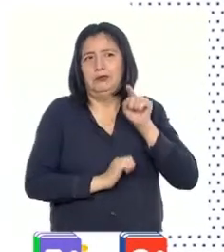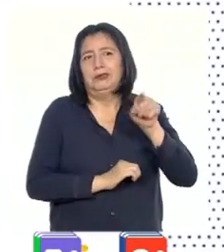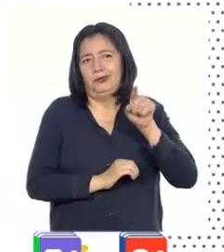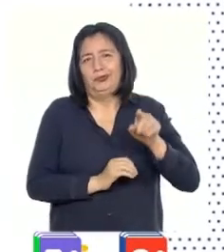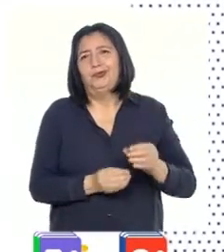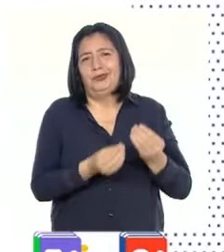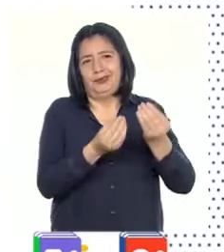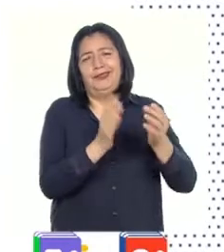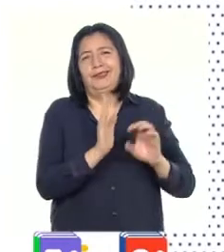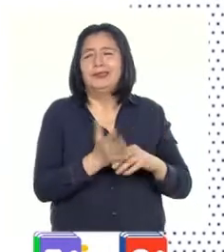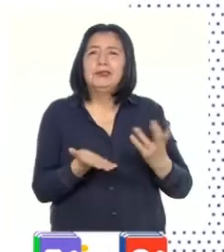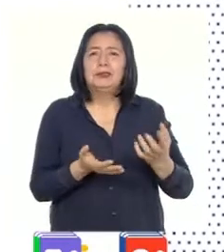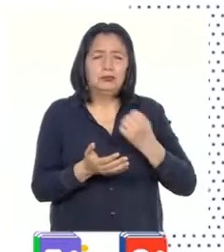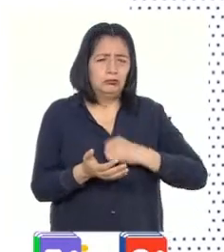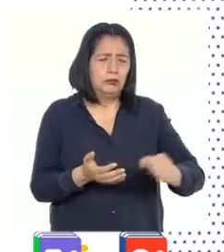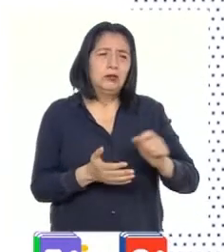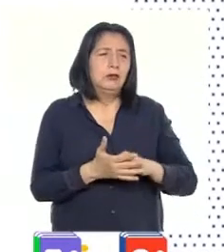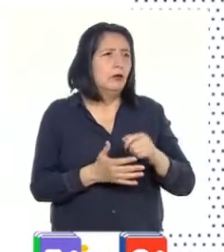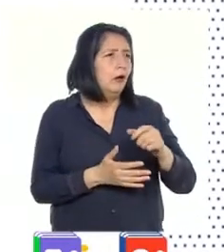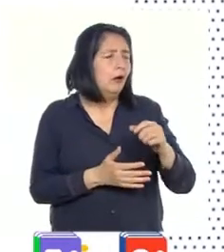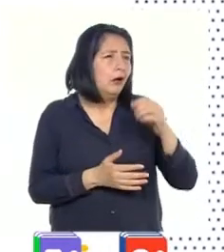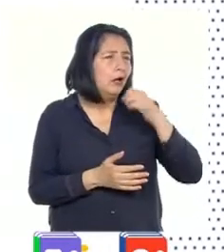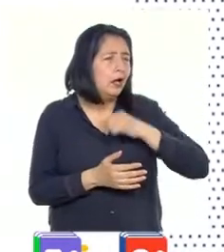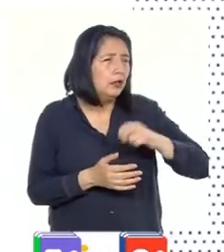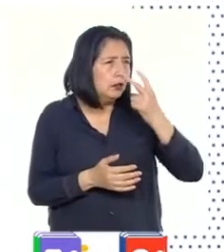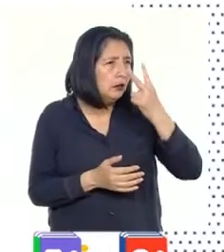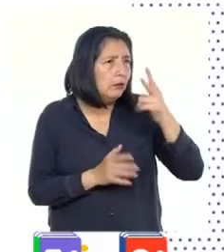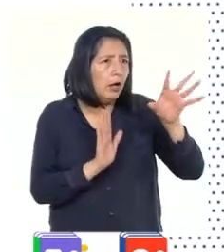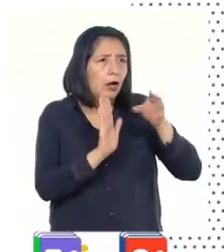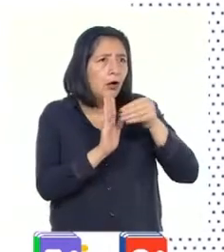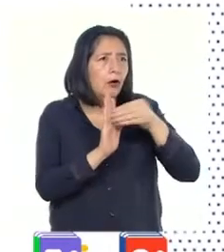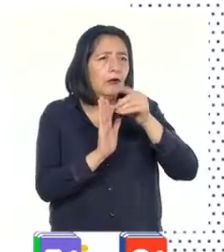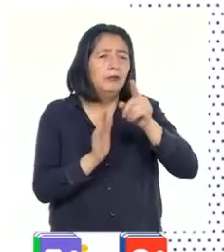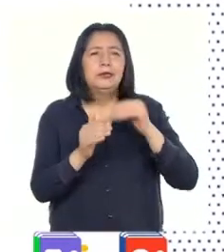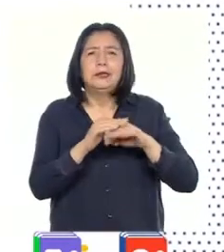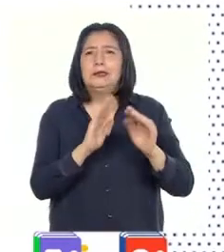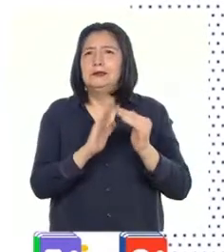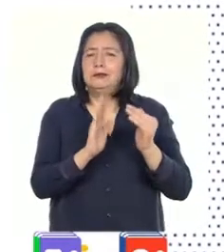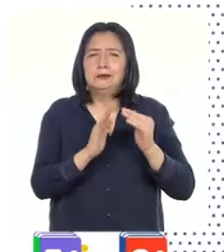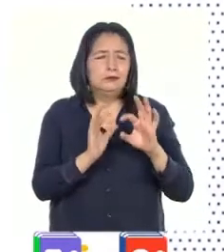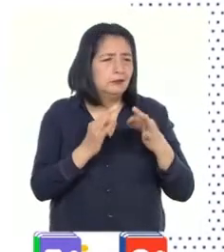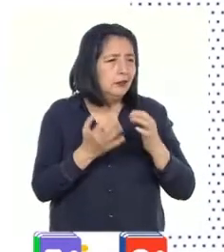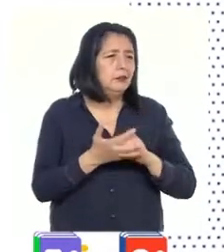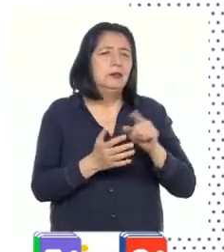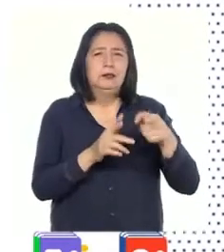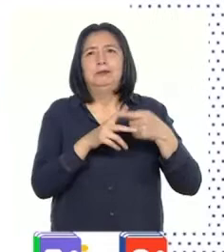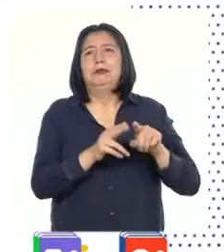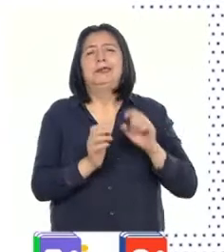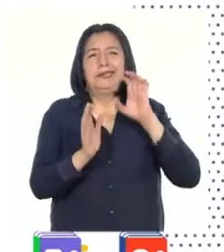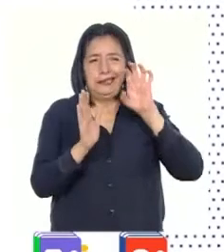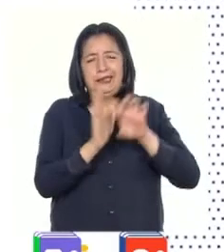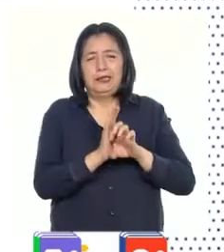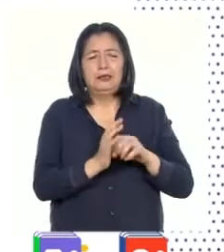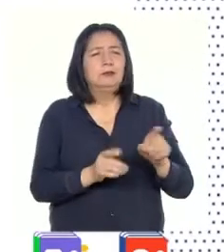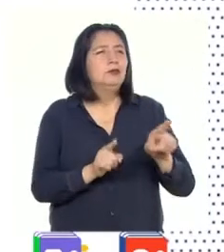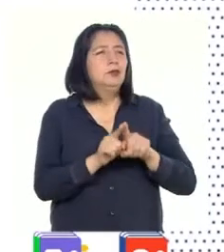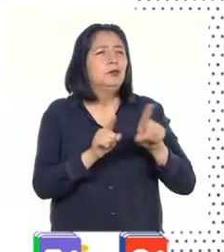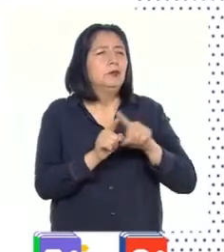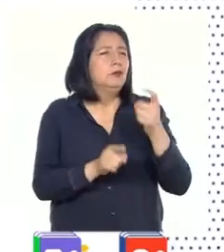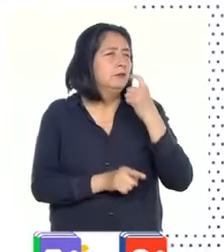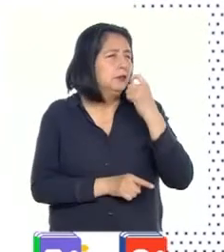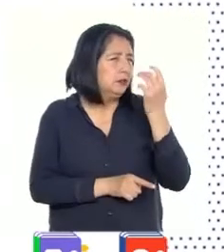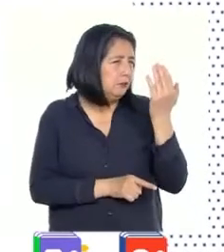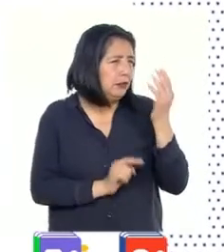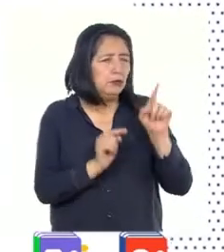le das a tus hijos. Los hijos van a repetir lo que ven en sus casas. Porque es así, de ahí empieza, del ejemplo. Son como un espejito.